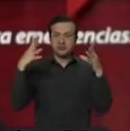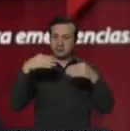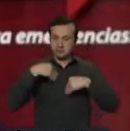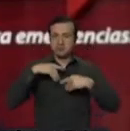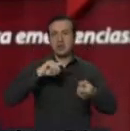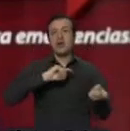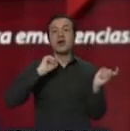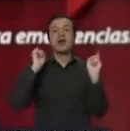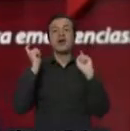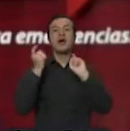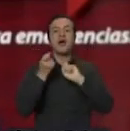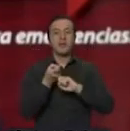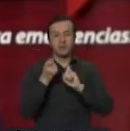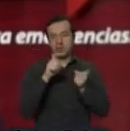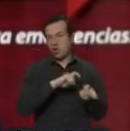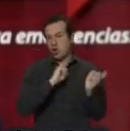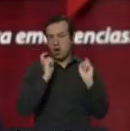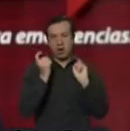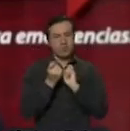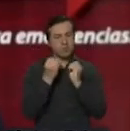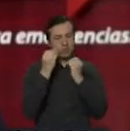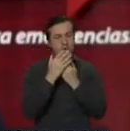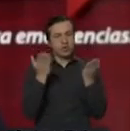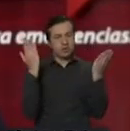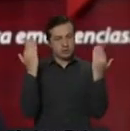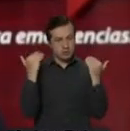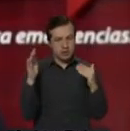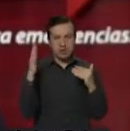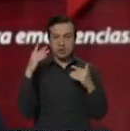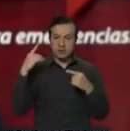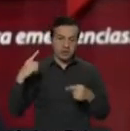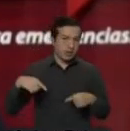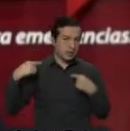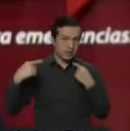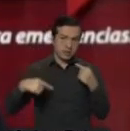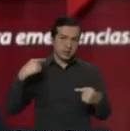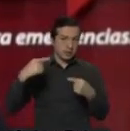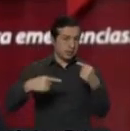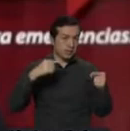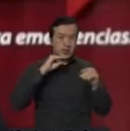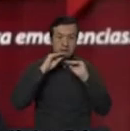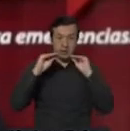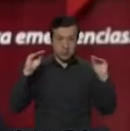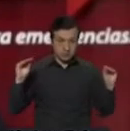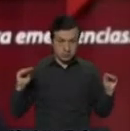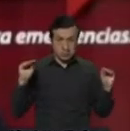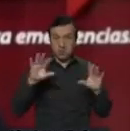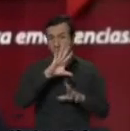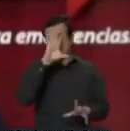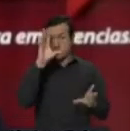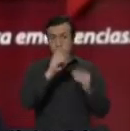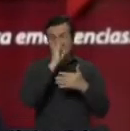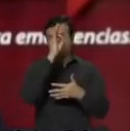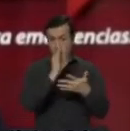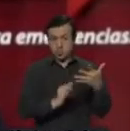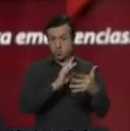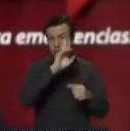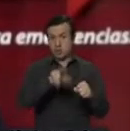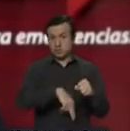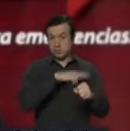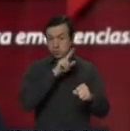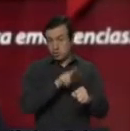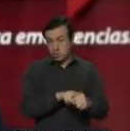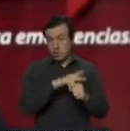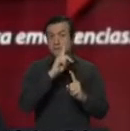cambiado el tipo de reporte que se entrega en el día a día. Repito, en la suma total nacional, están